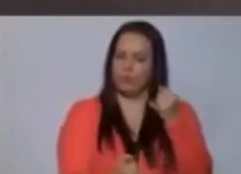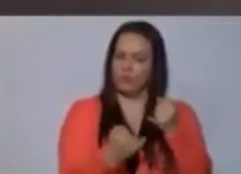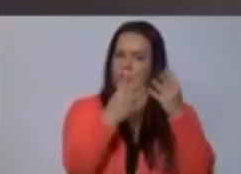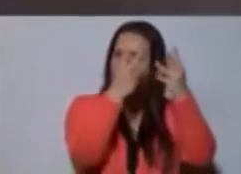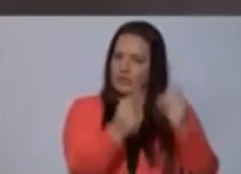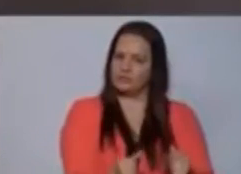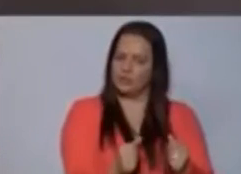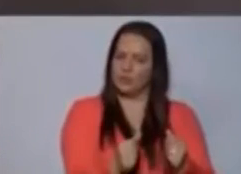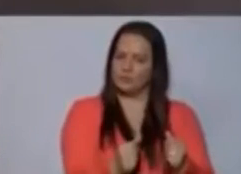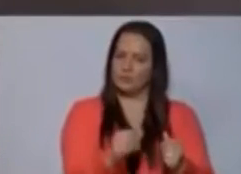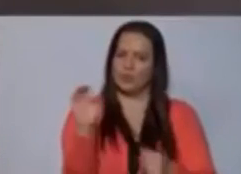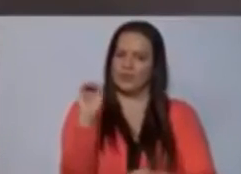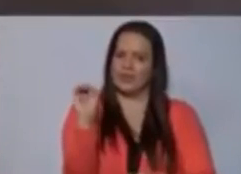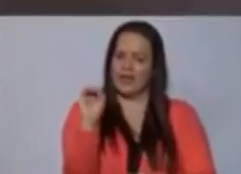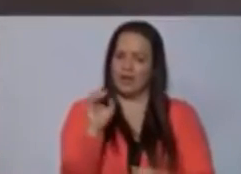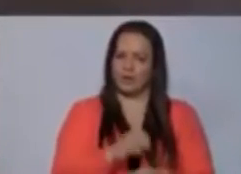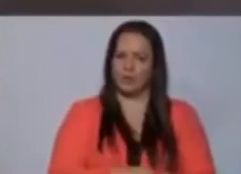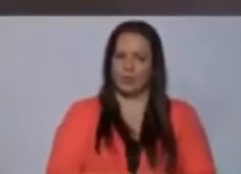presupuesto ordinario.